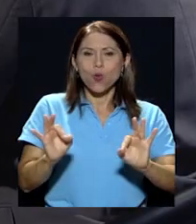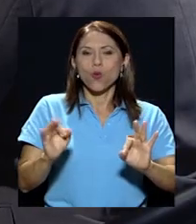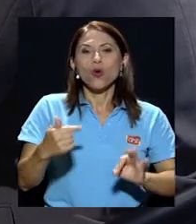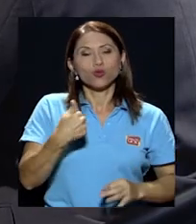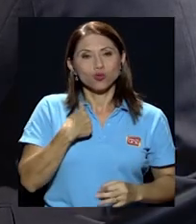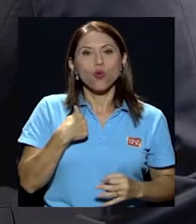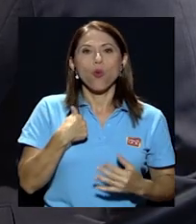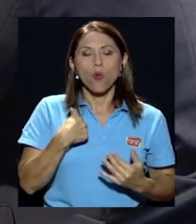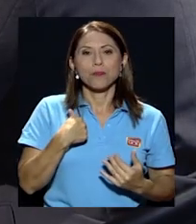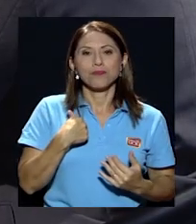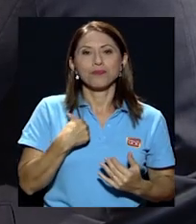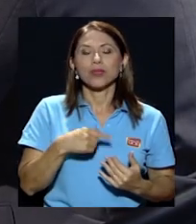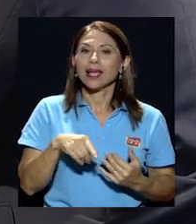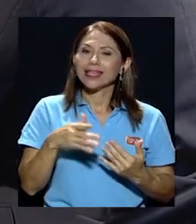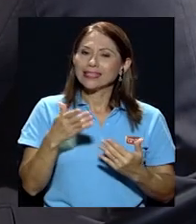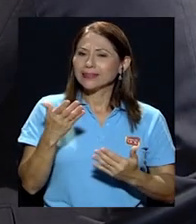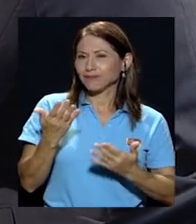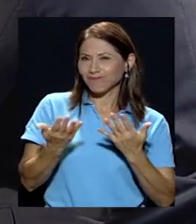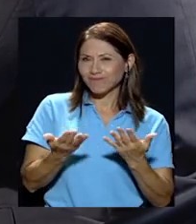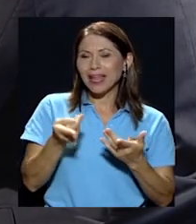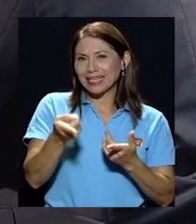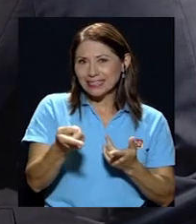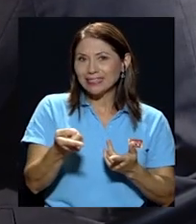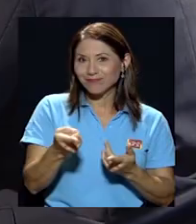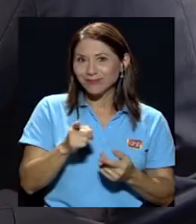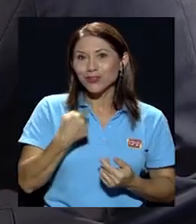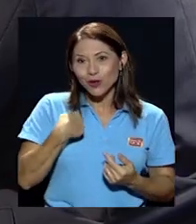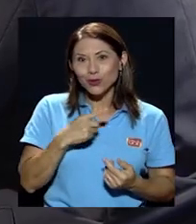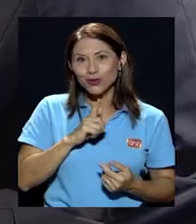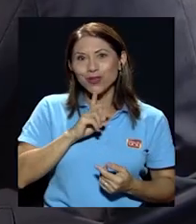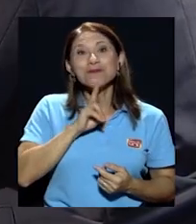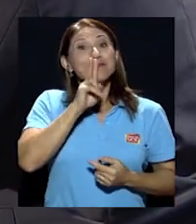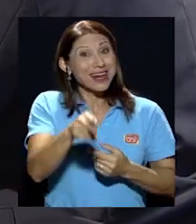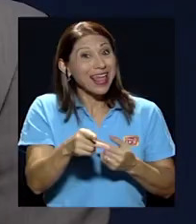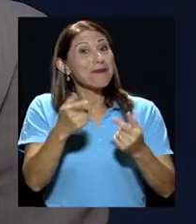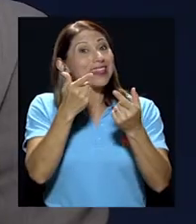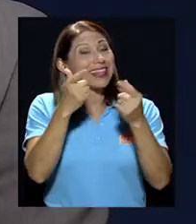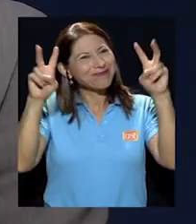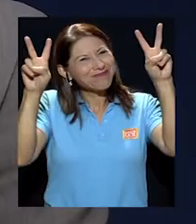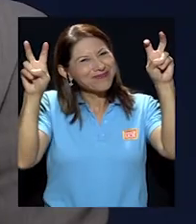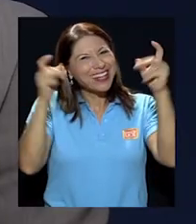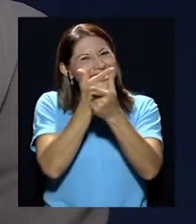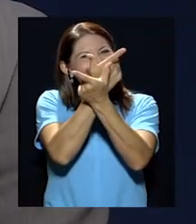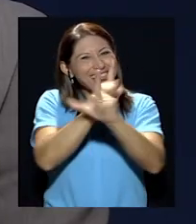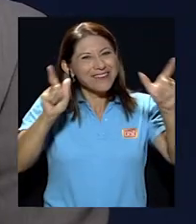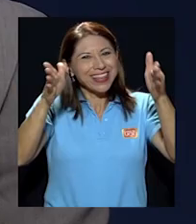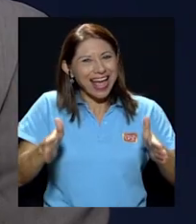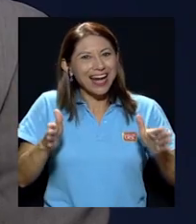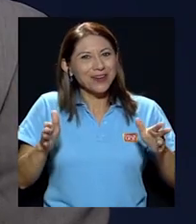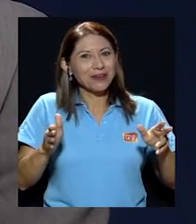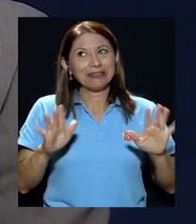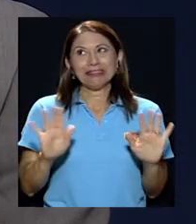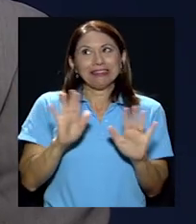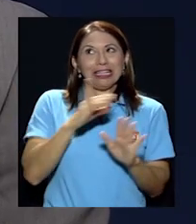Soy, en ese sentido, tal vez, verdaderamente libertario, con entre comillas, por supuesto, porque mi libre